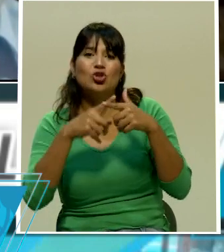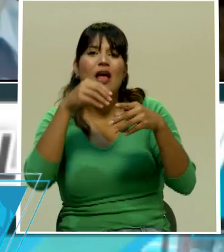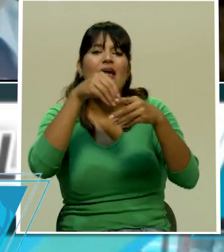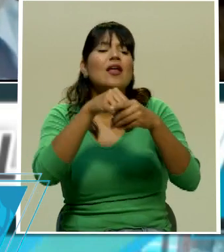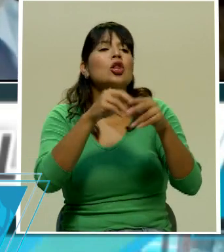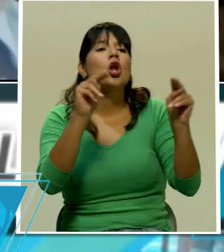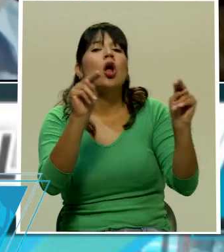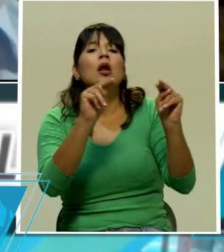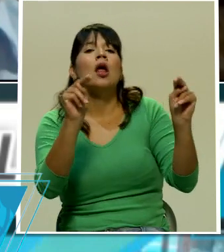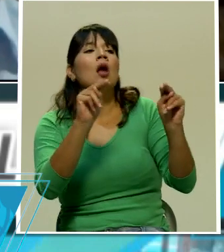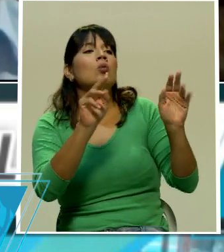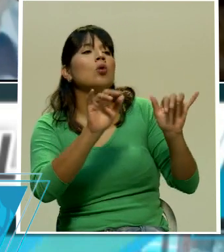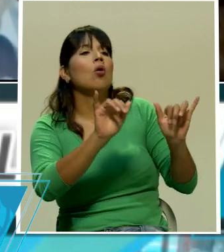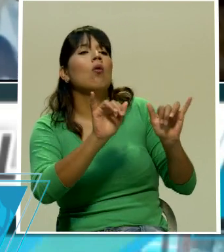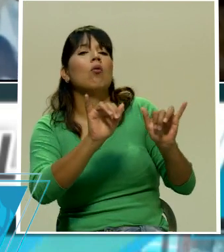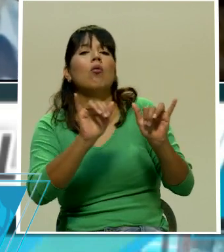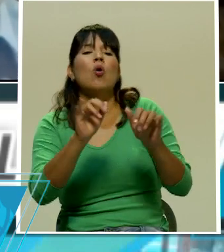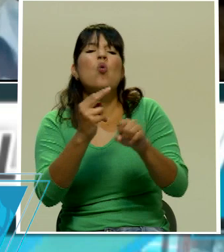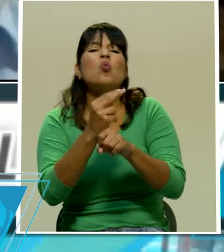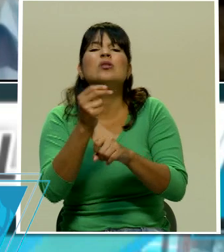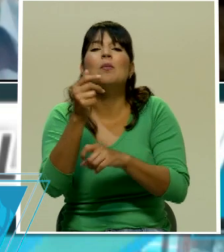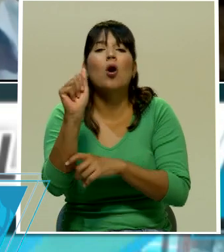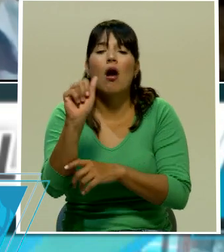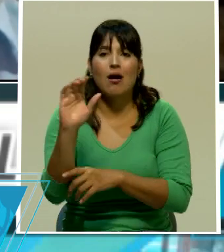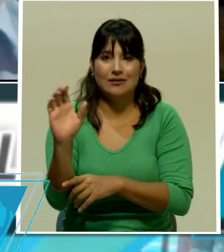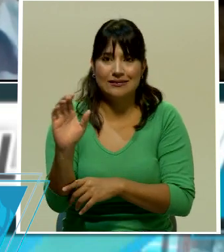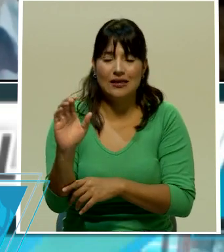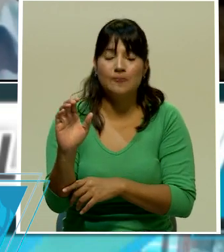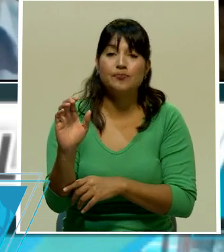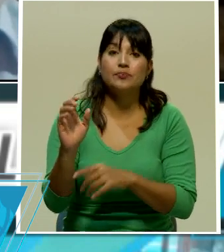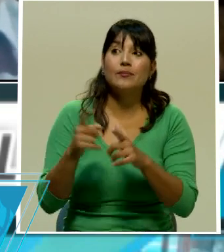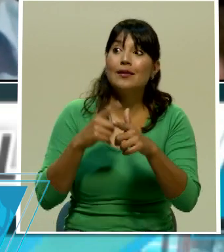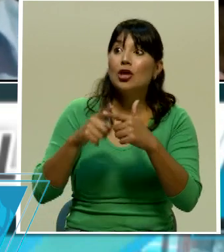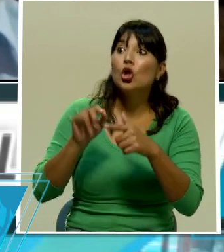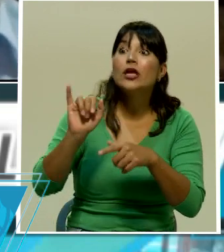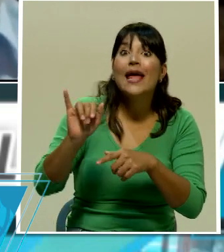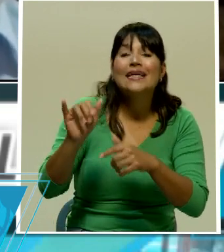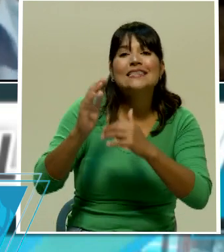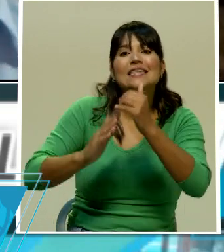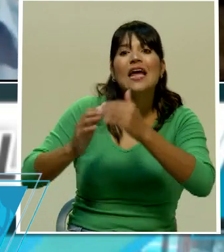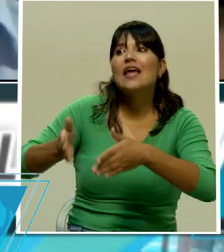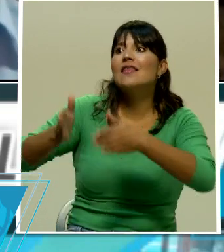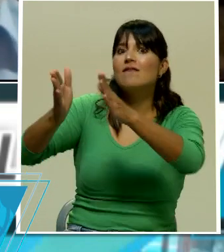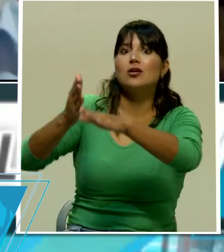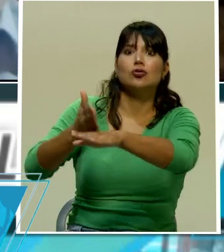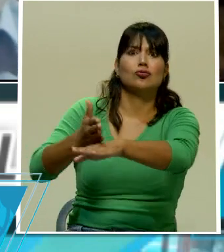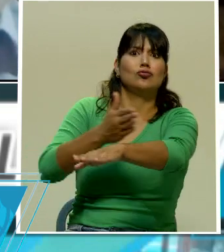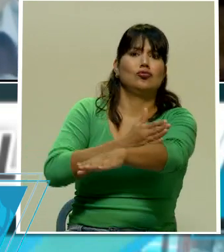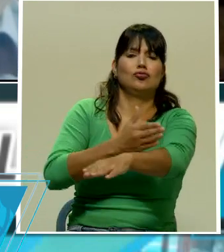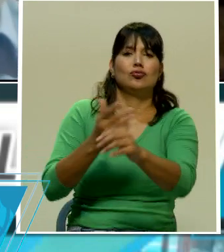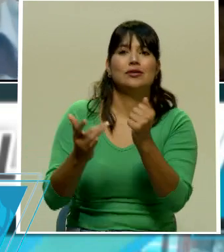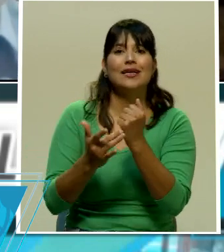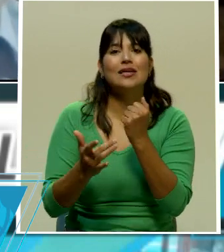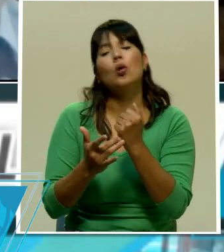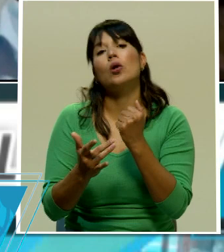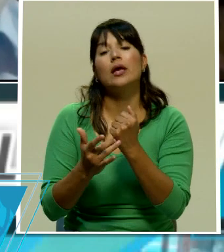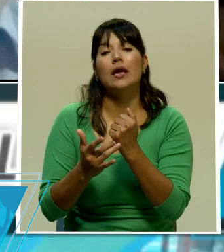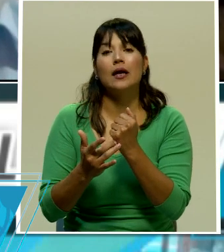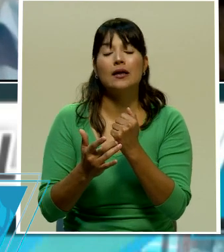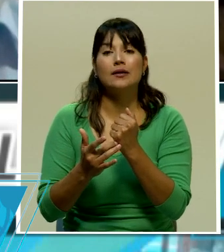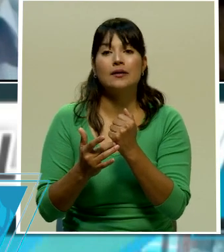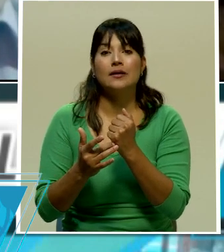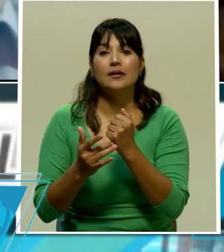que es eso este es un edificio adelantado a los tiempos precisamente por eso allá el efecto es doble porque el interno es calefacción